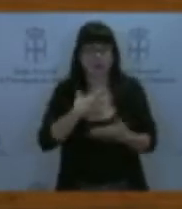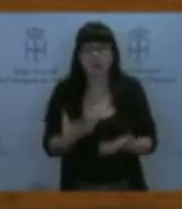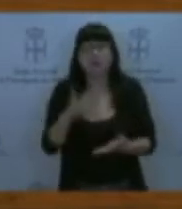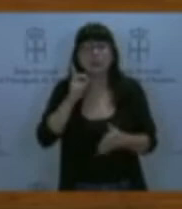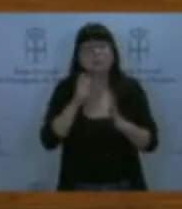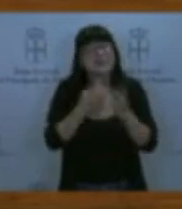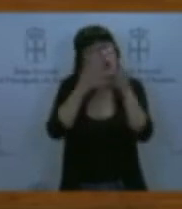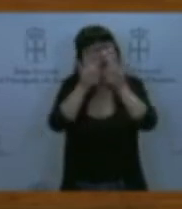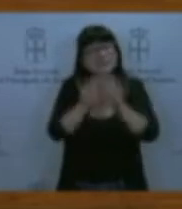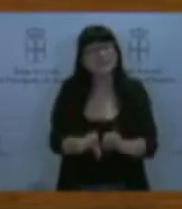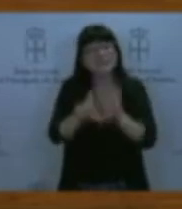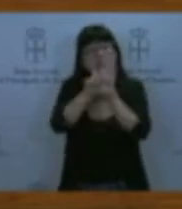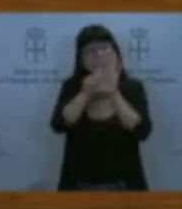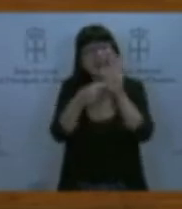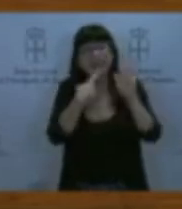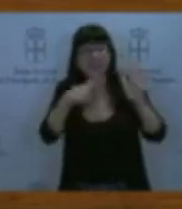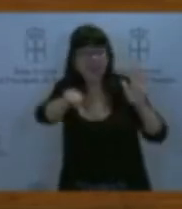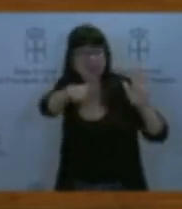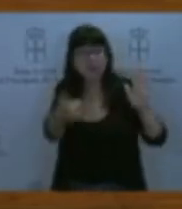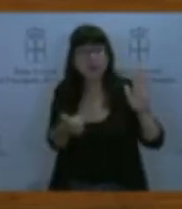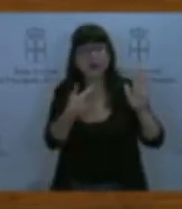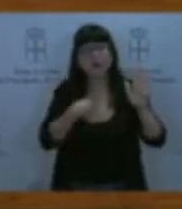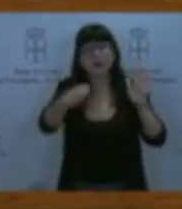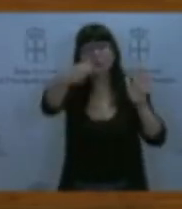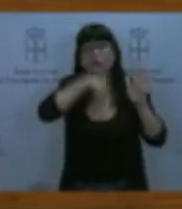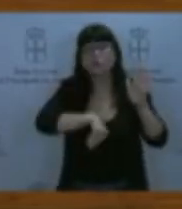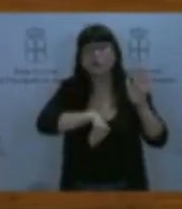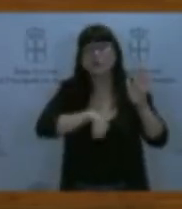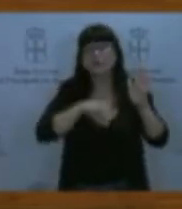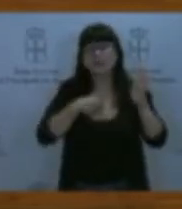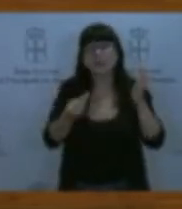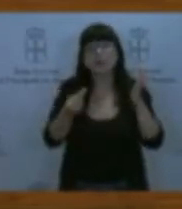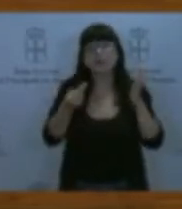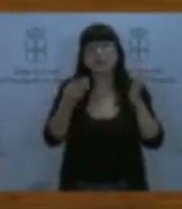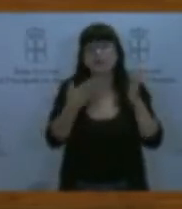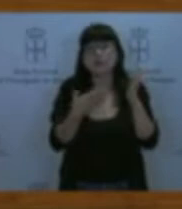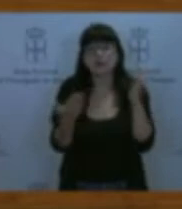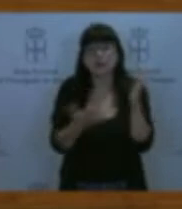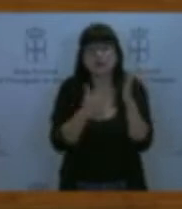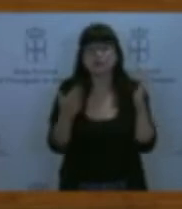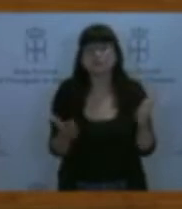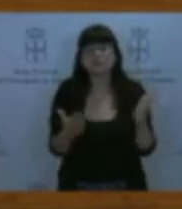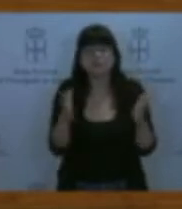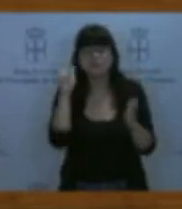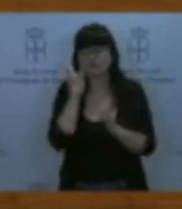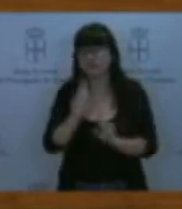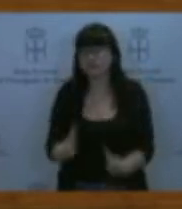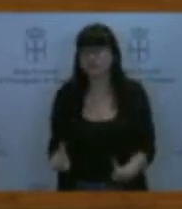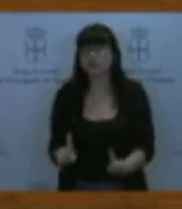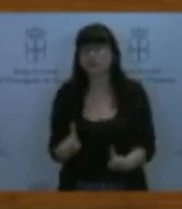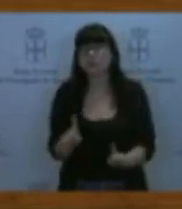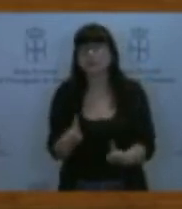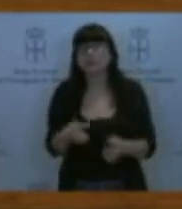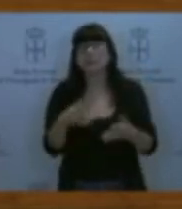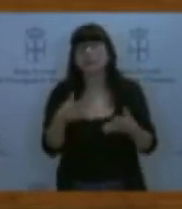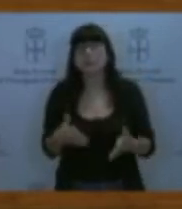que diga que la creación, modificación y supresión de categorías estatutarias se realizará por decreto del Consejo de Gobierno Autonómico. No se entiende, por tanto, que no se